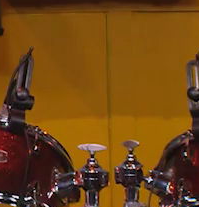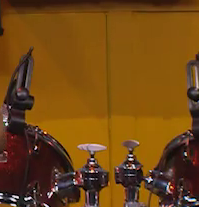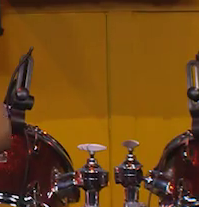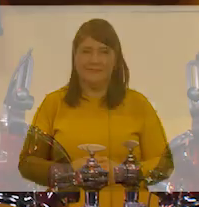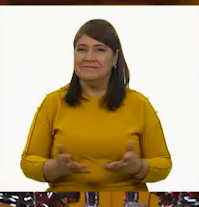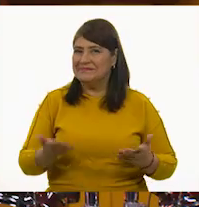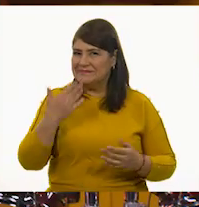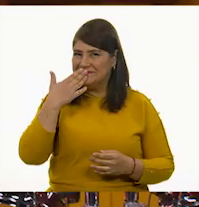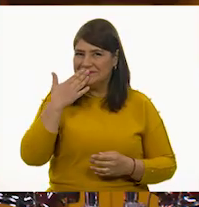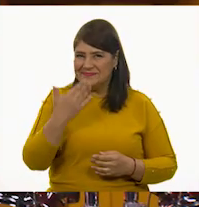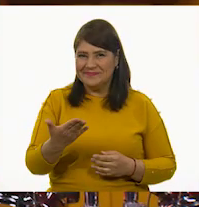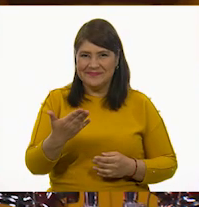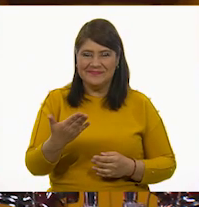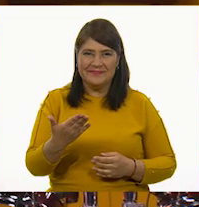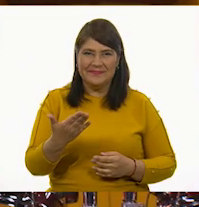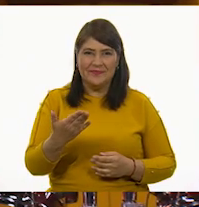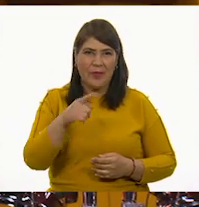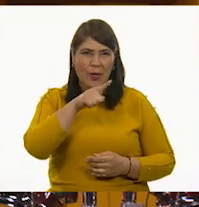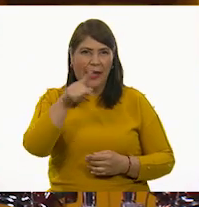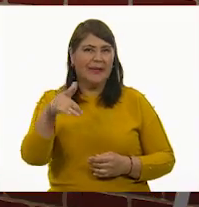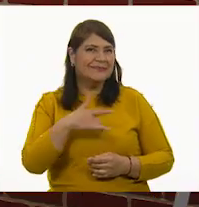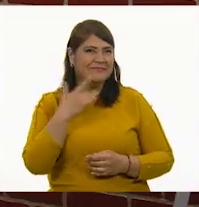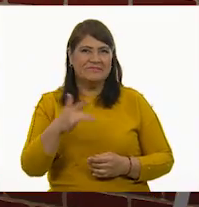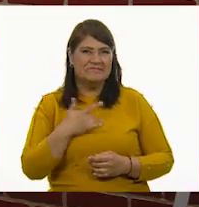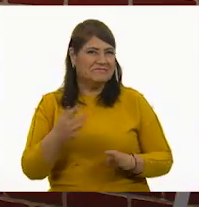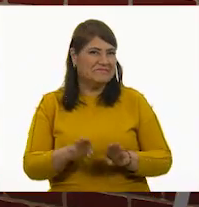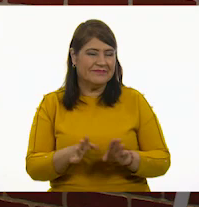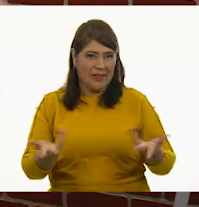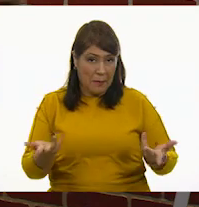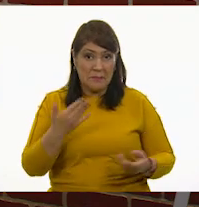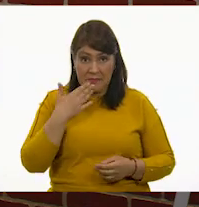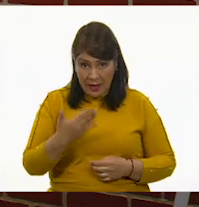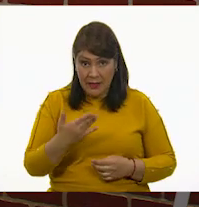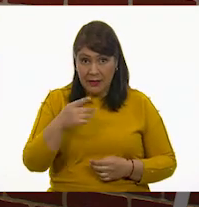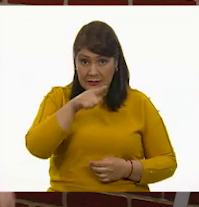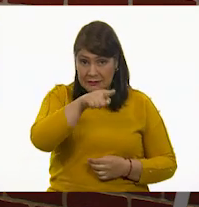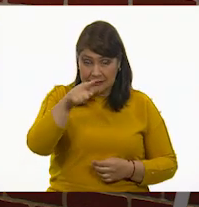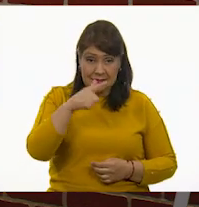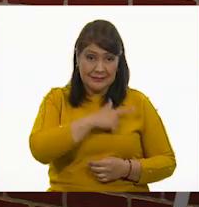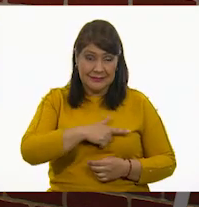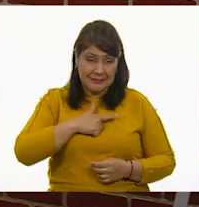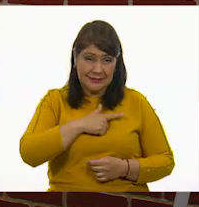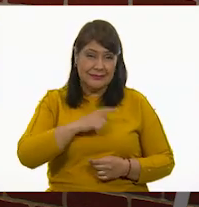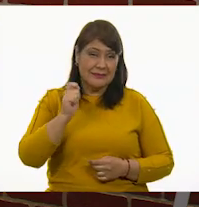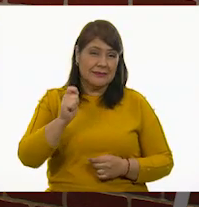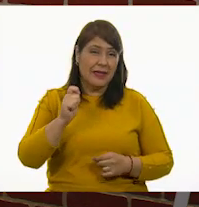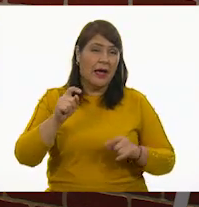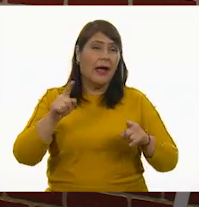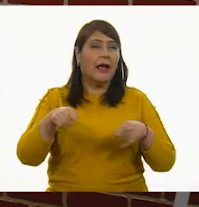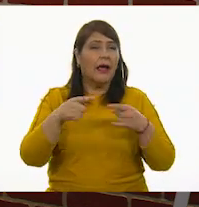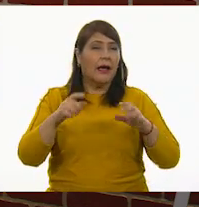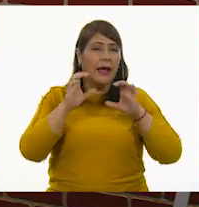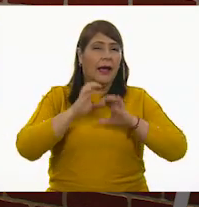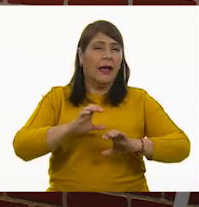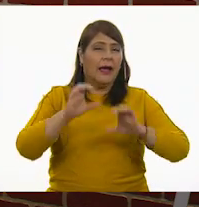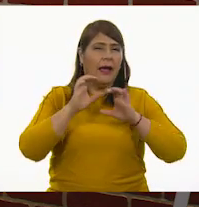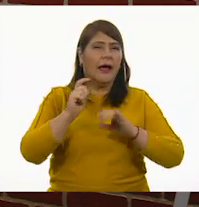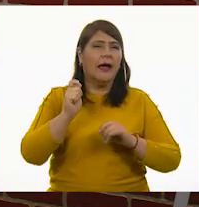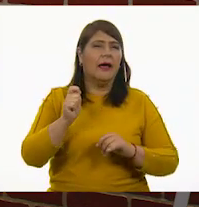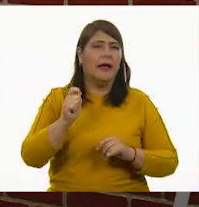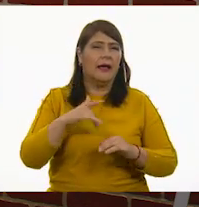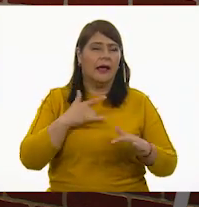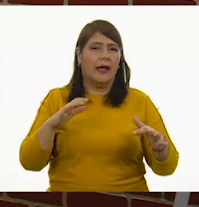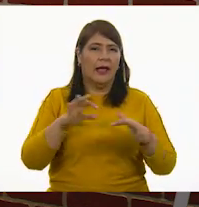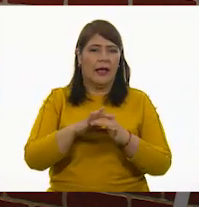Muy bien. ¿Qué tal se sintieron? Muy bien. ¿Les gustó la pieza que cantamos al principio del programa? Se llama